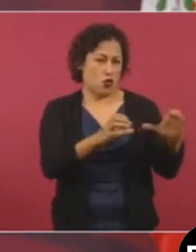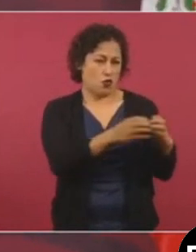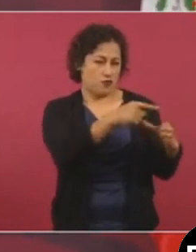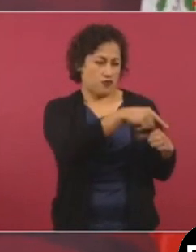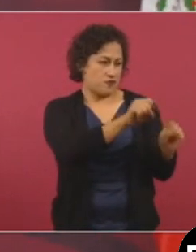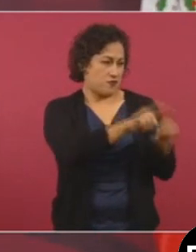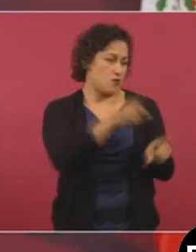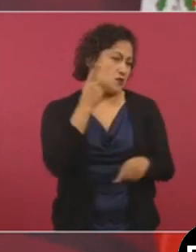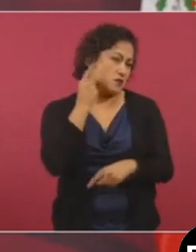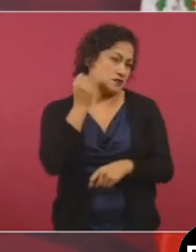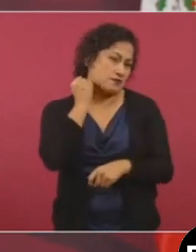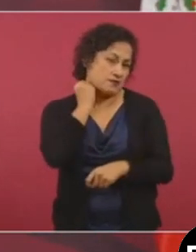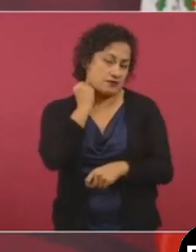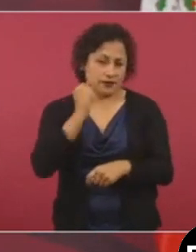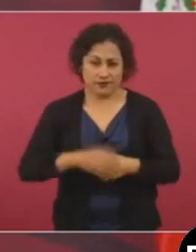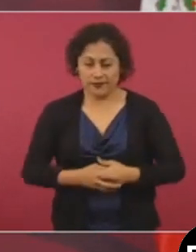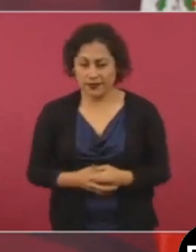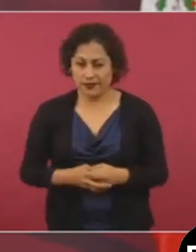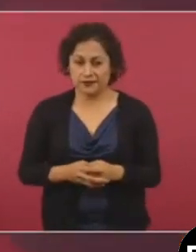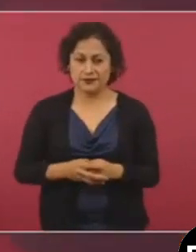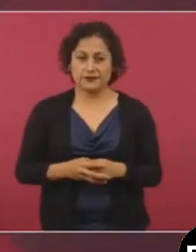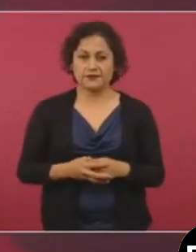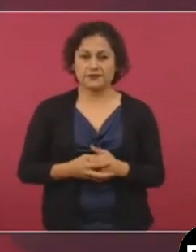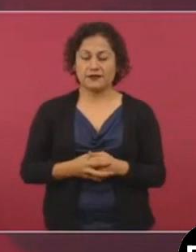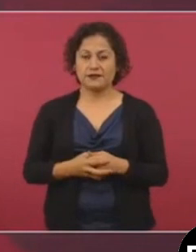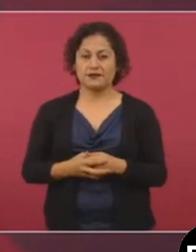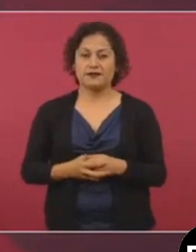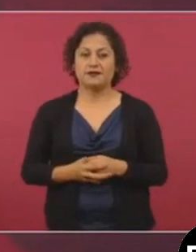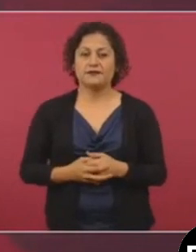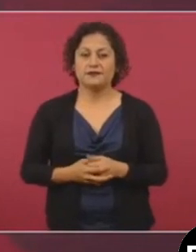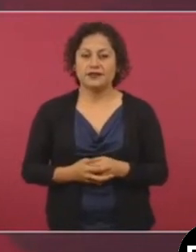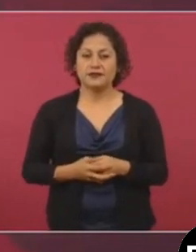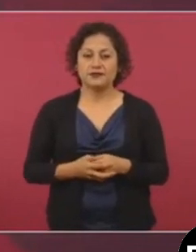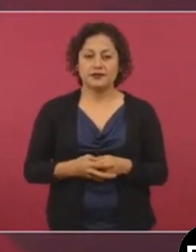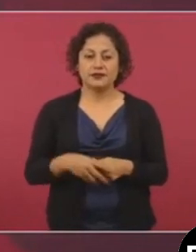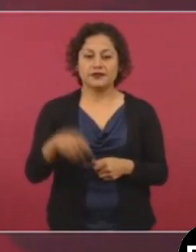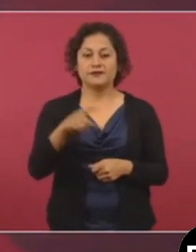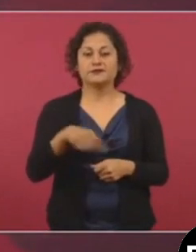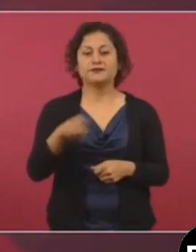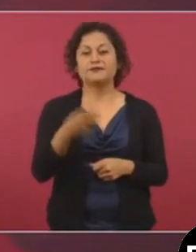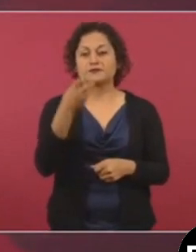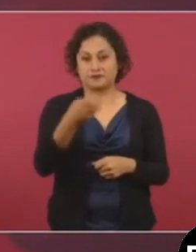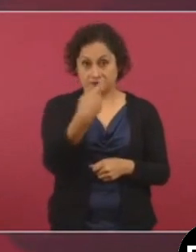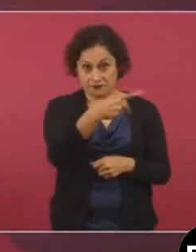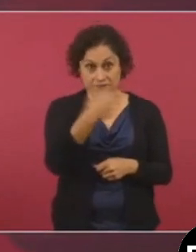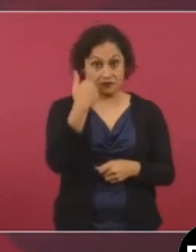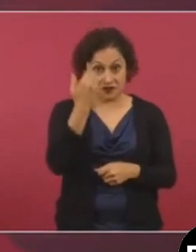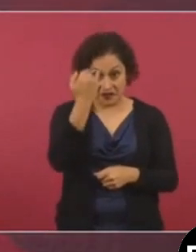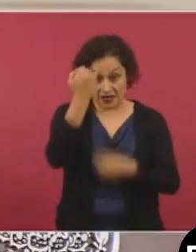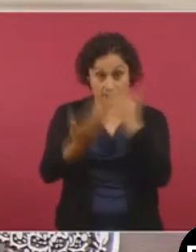queriendo elaborar una iniciativa o proponerla para que